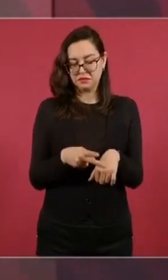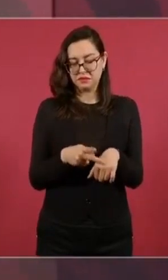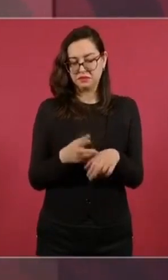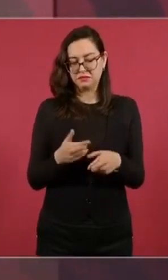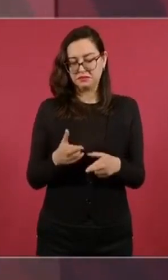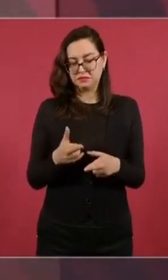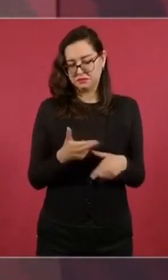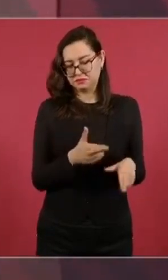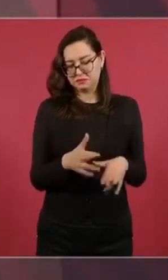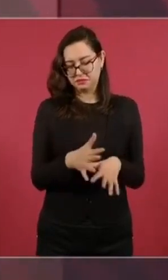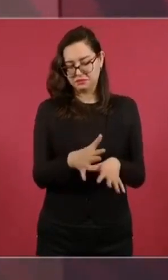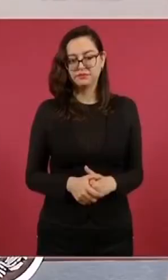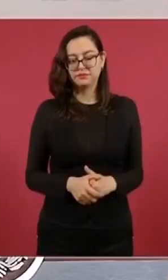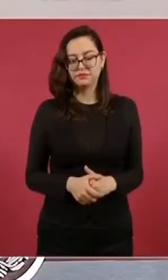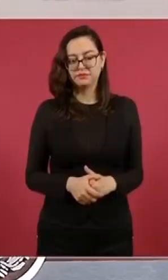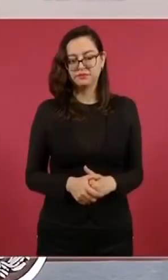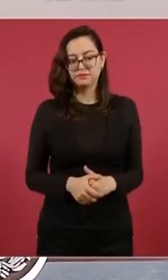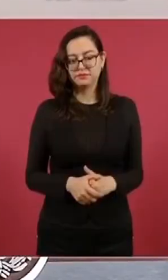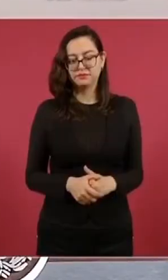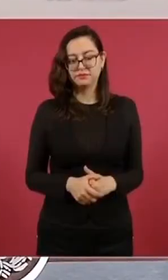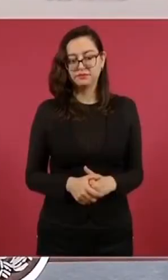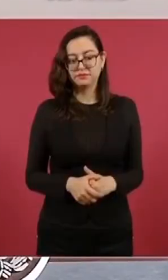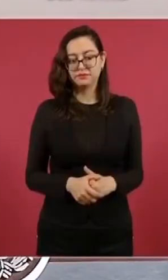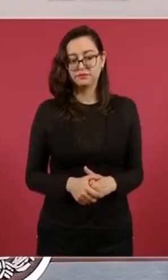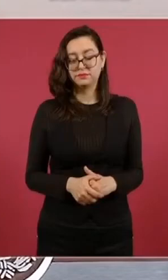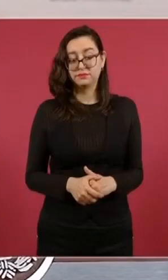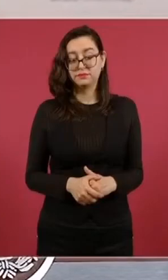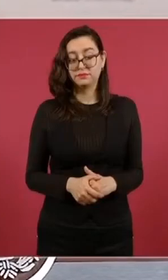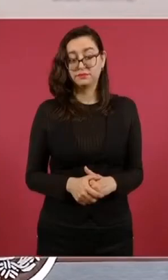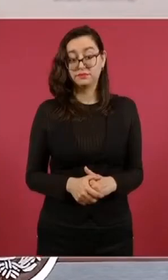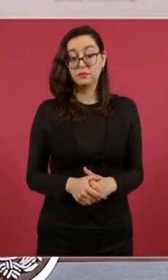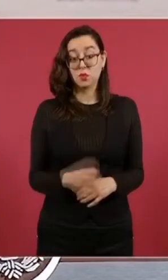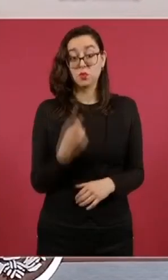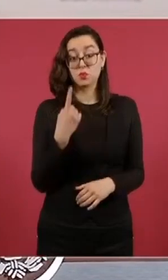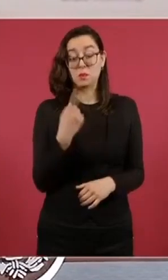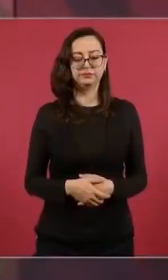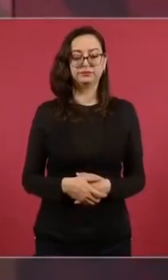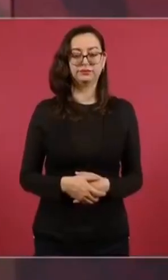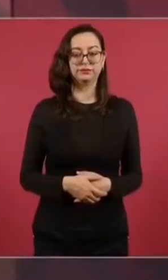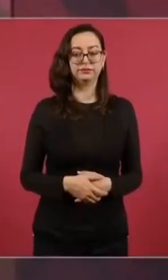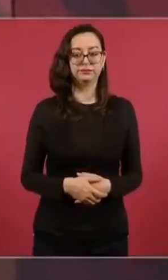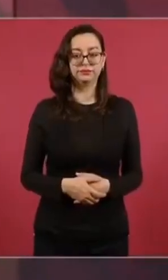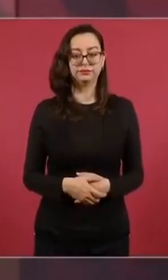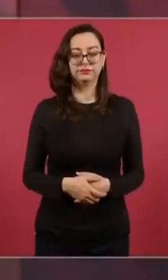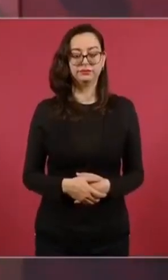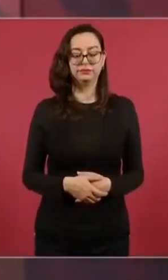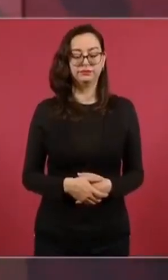conozco de esto, pero hay una que es muy peligrosa,